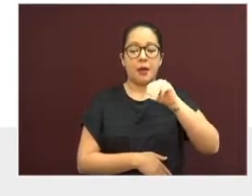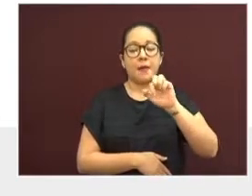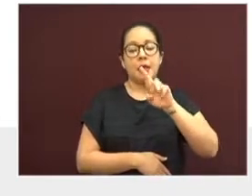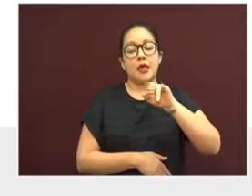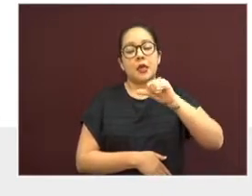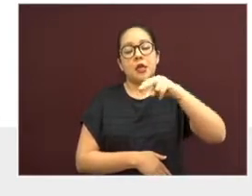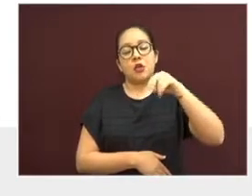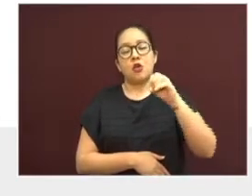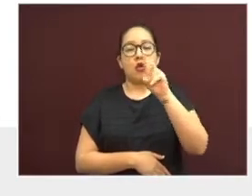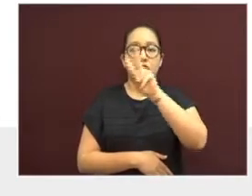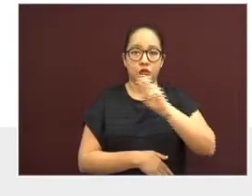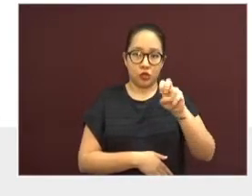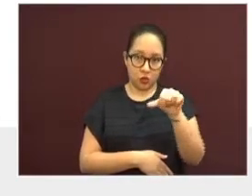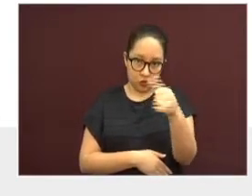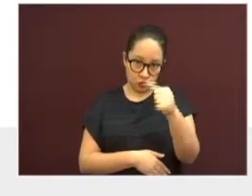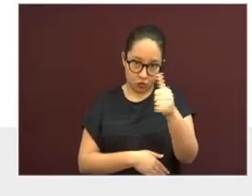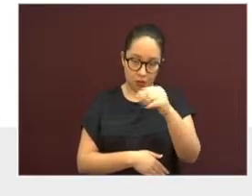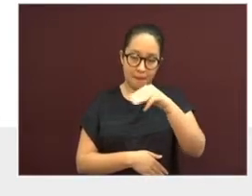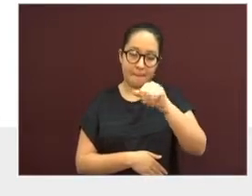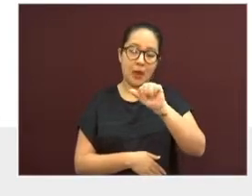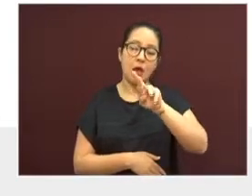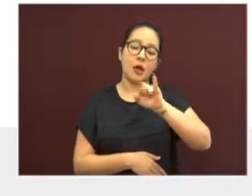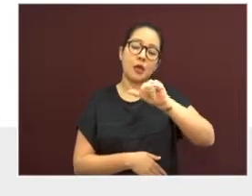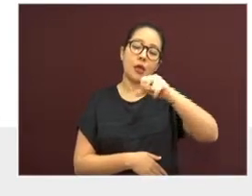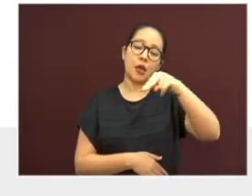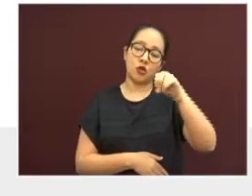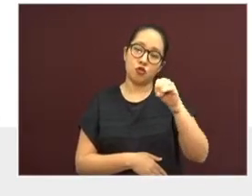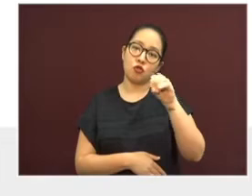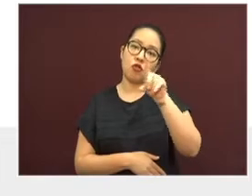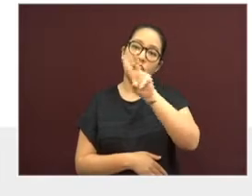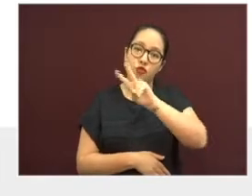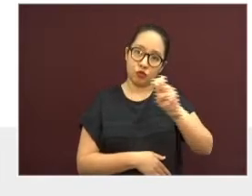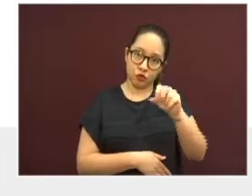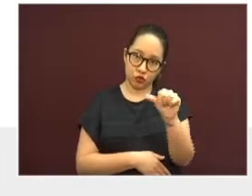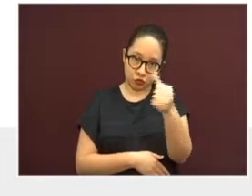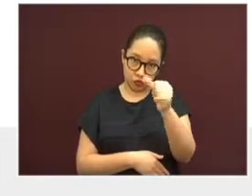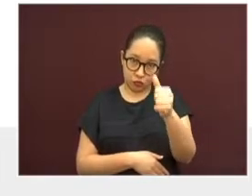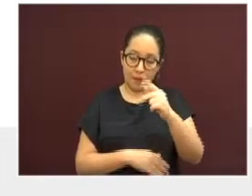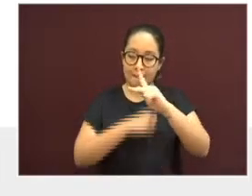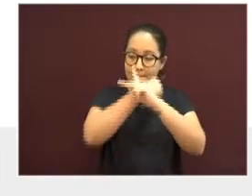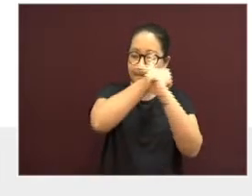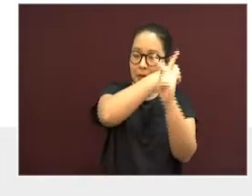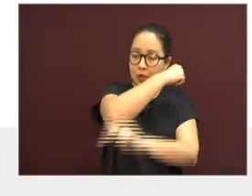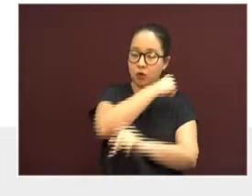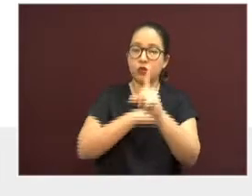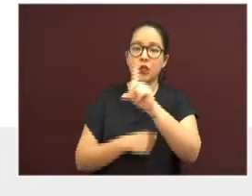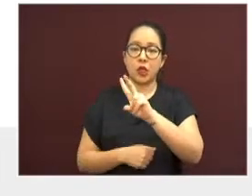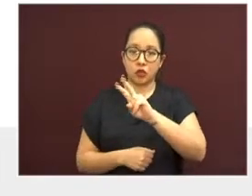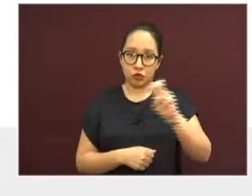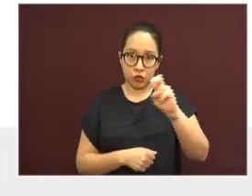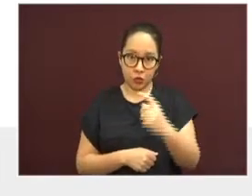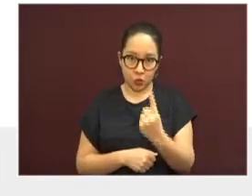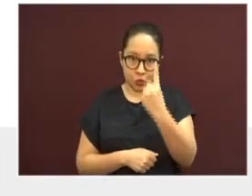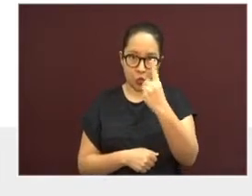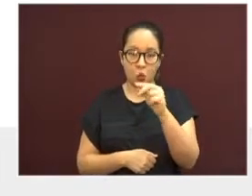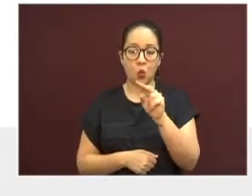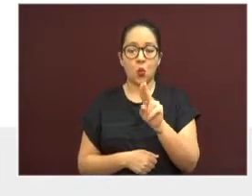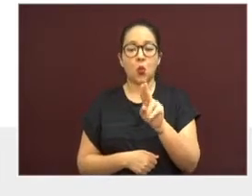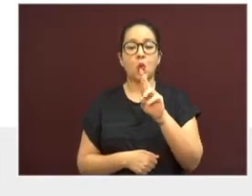211. Mariano Escobedo, 211. Perote, 201. Úrsulo Galván,